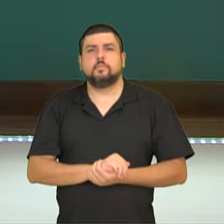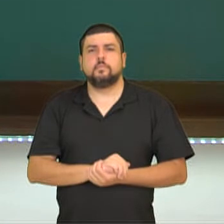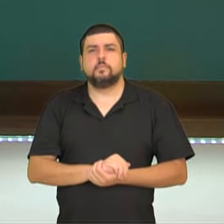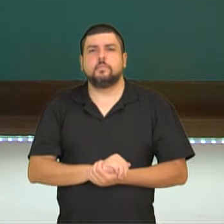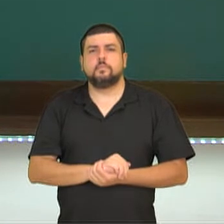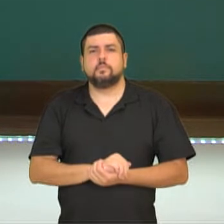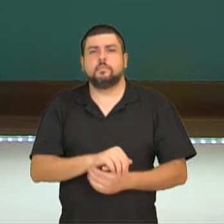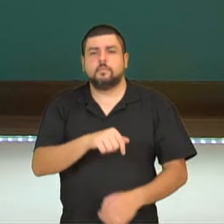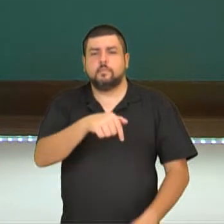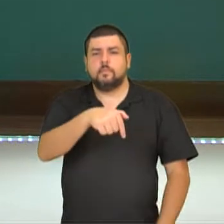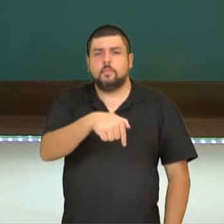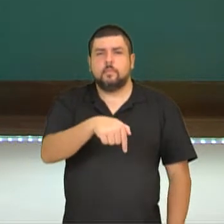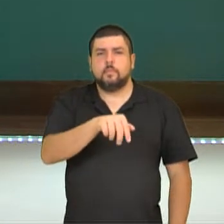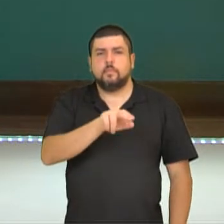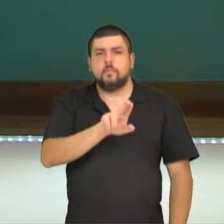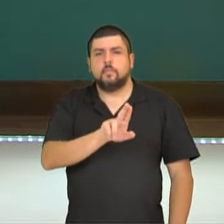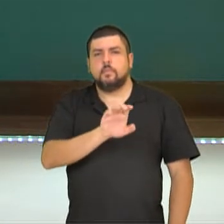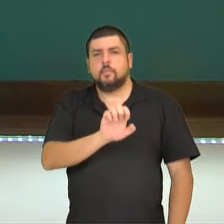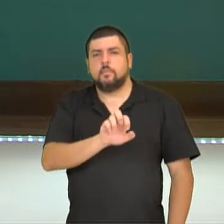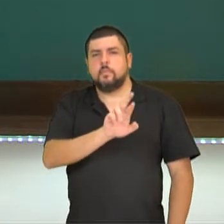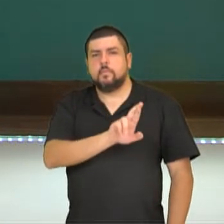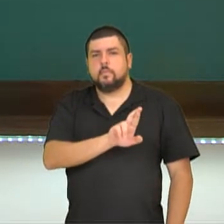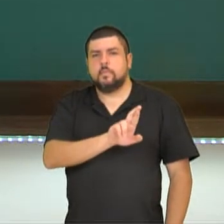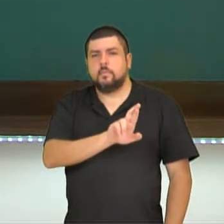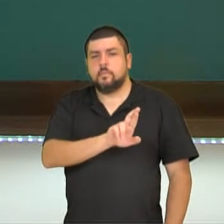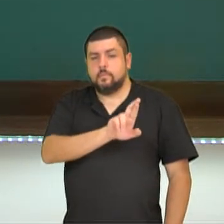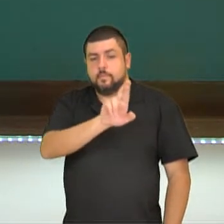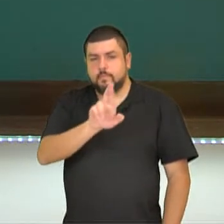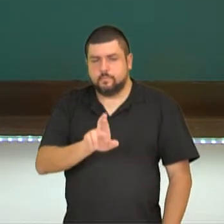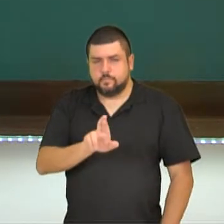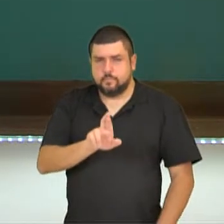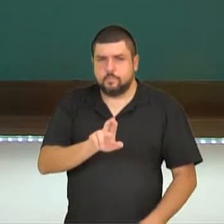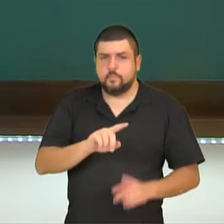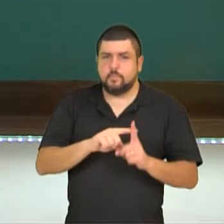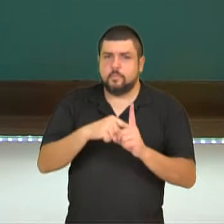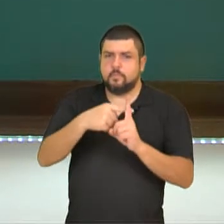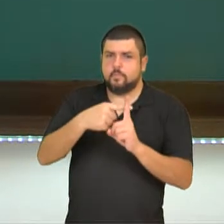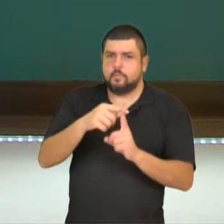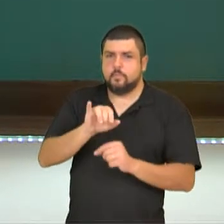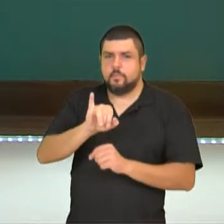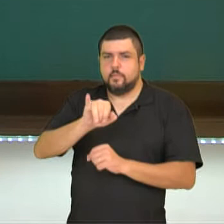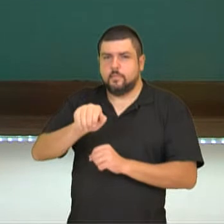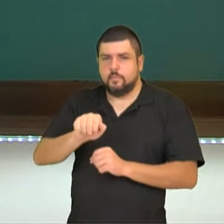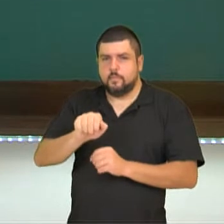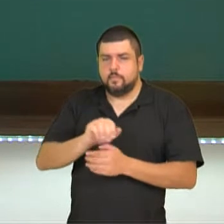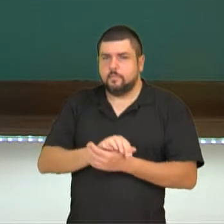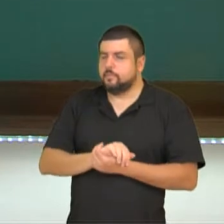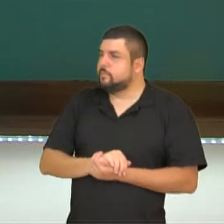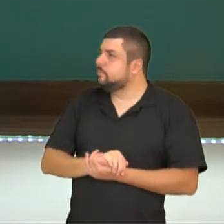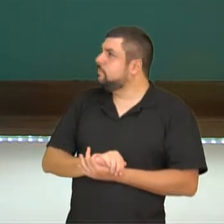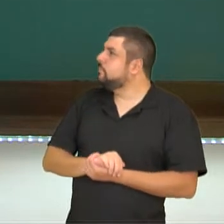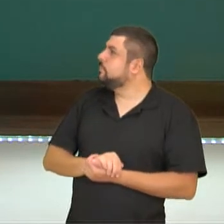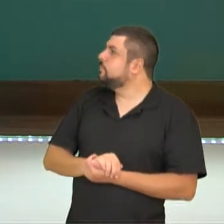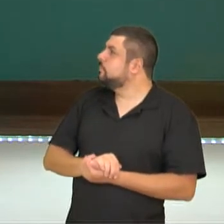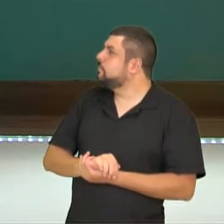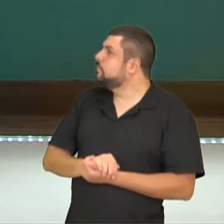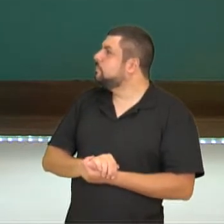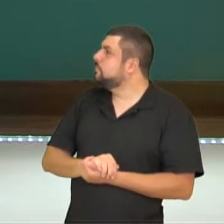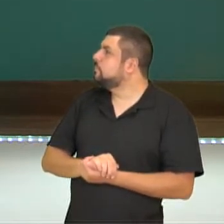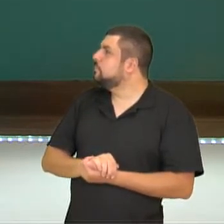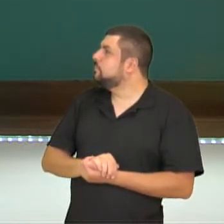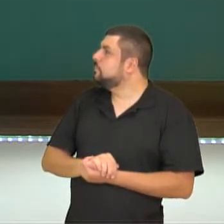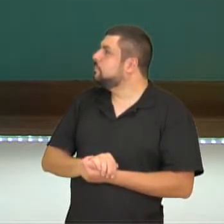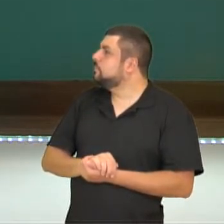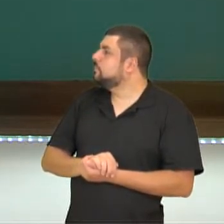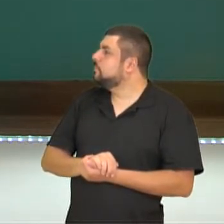¿Usted querría venir el domingo que viene con nosotros? Entonces,